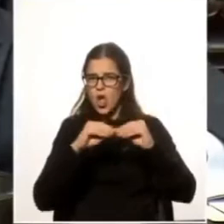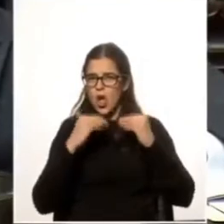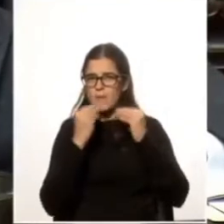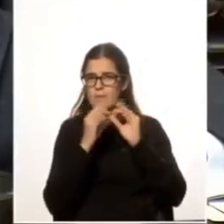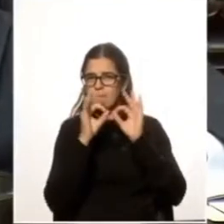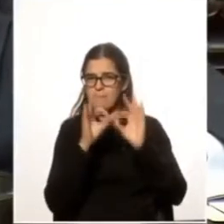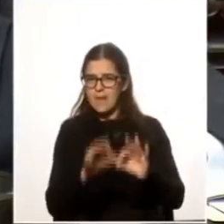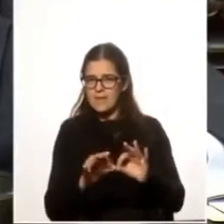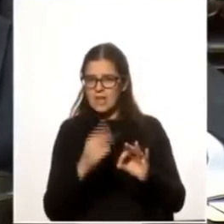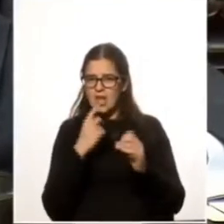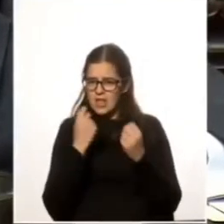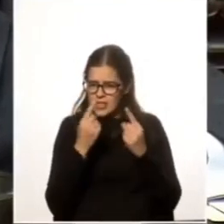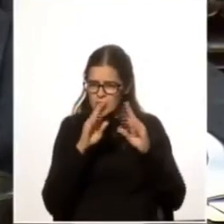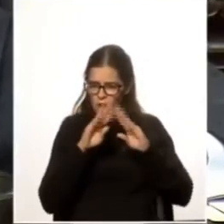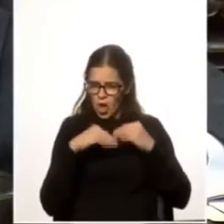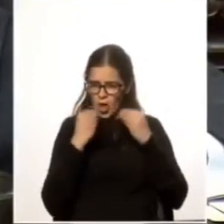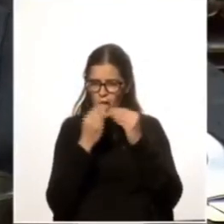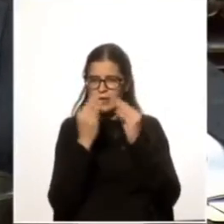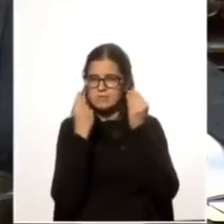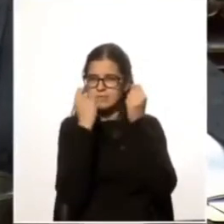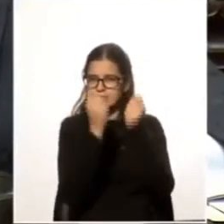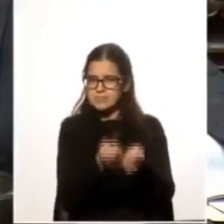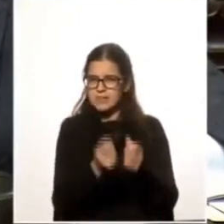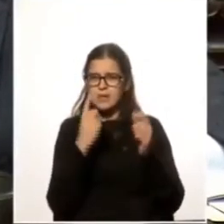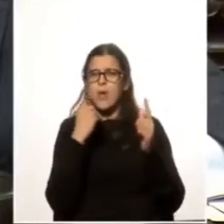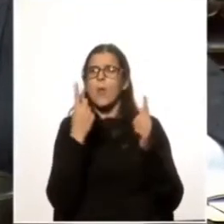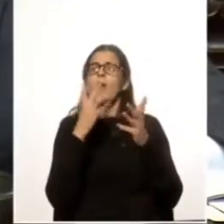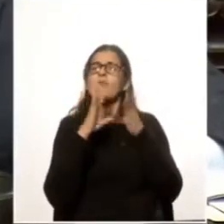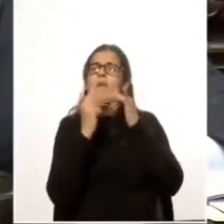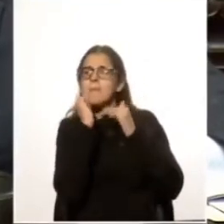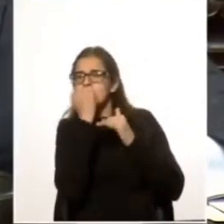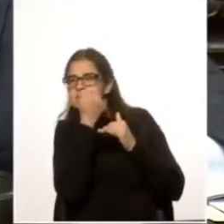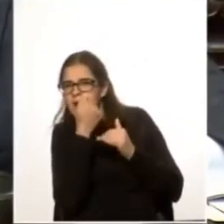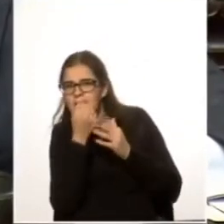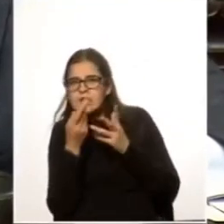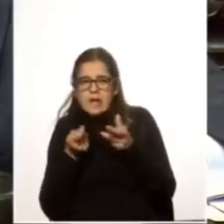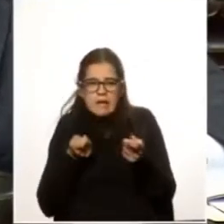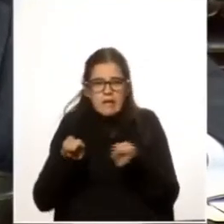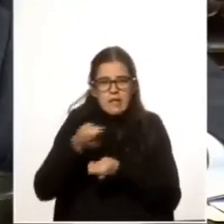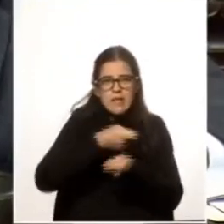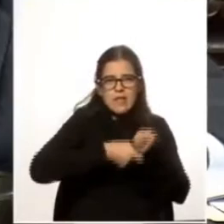le han dado todo en el marco de un secretismo total